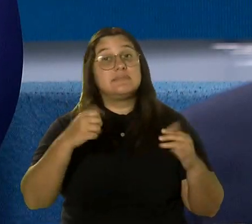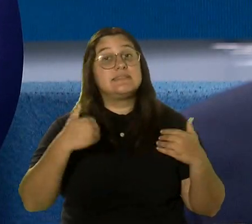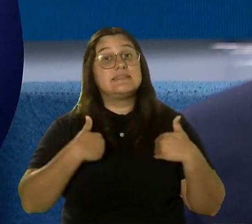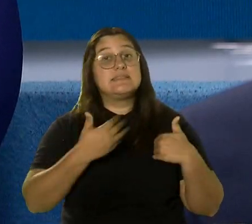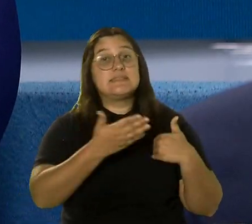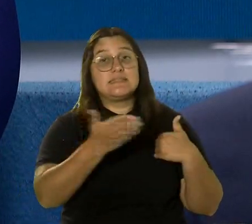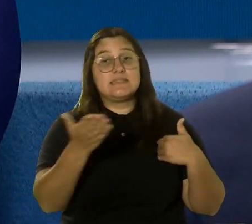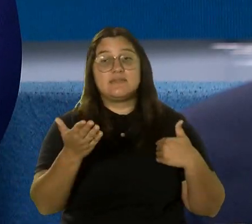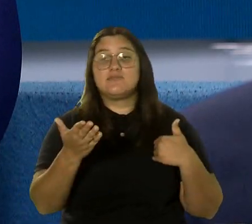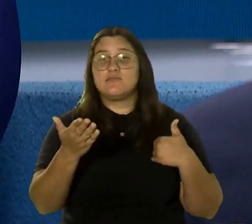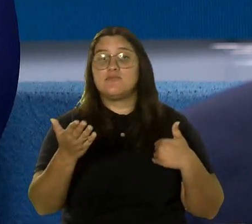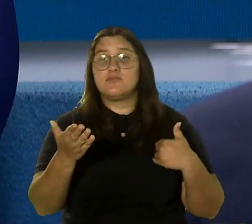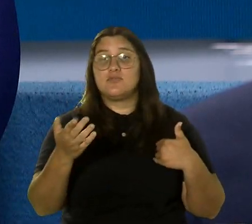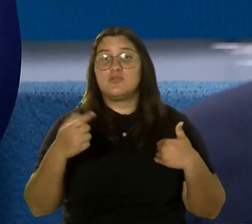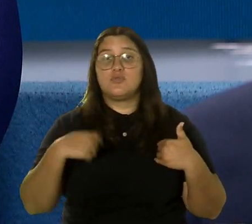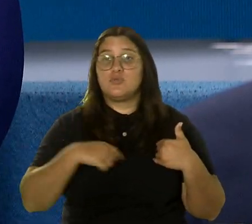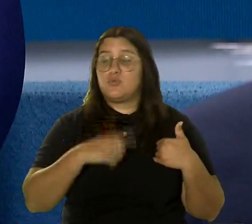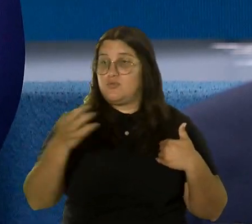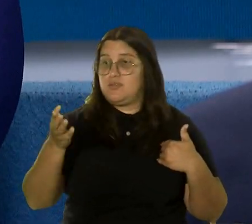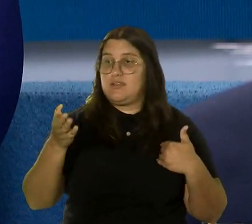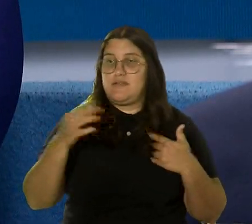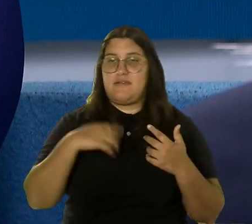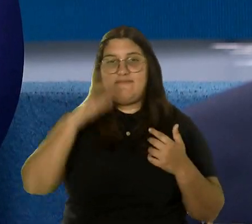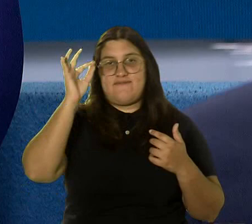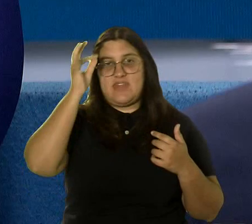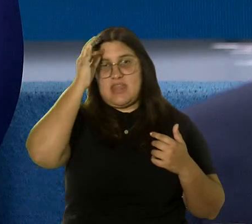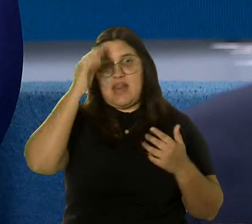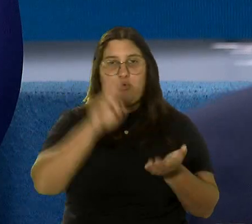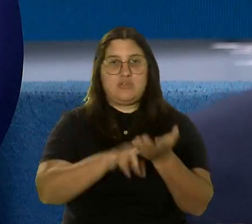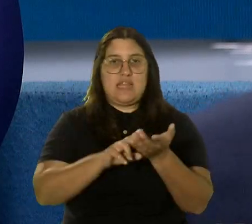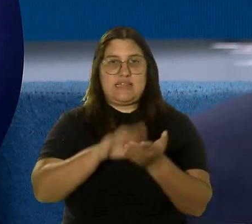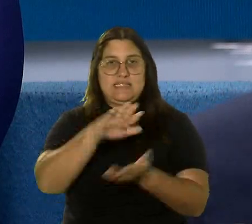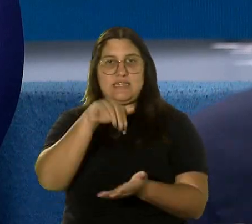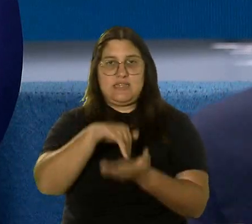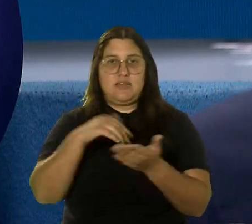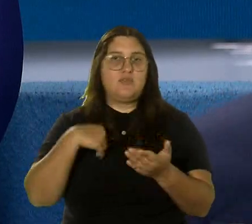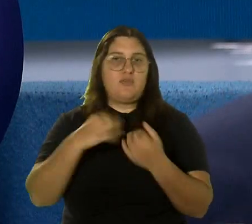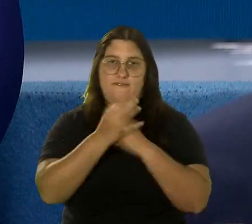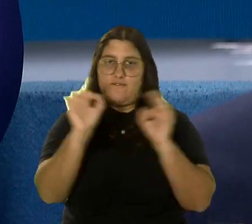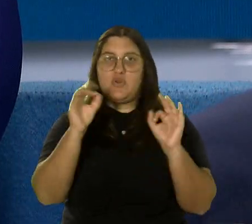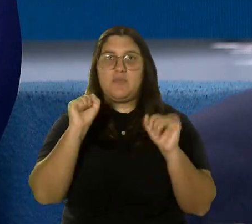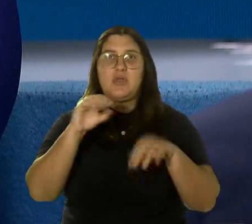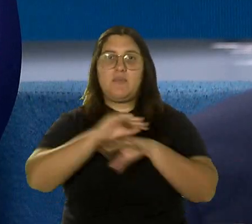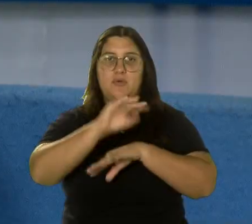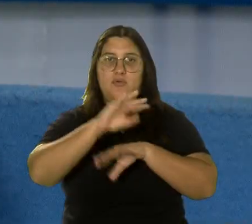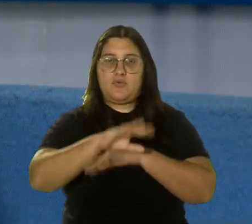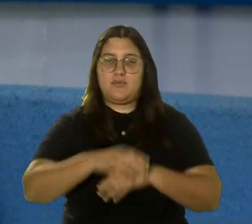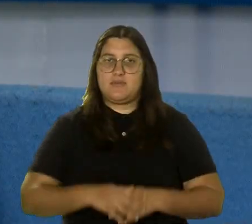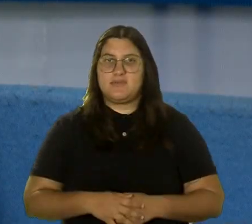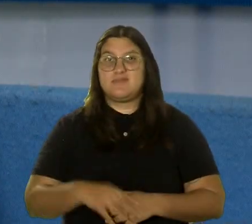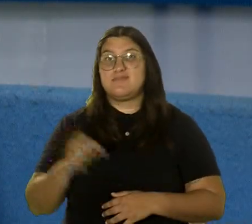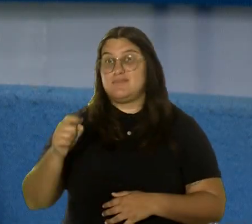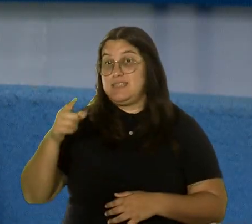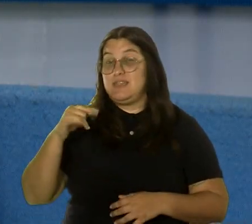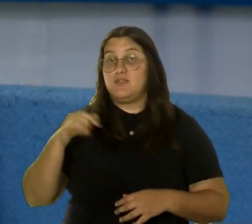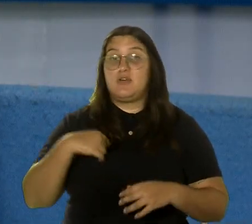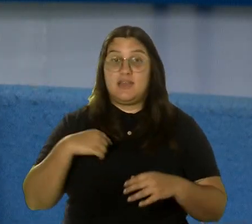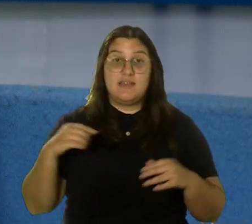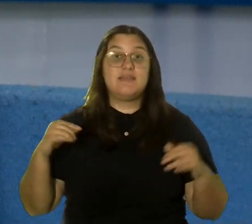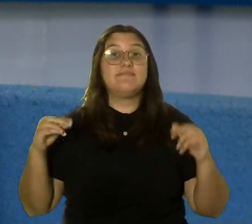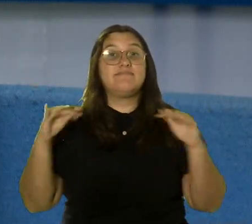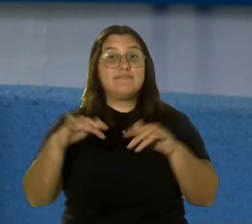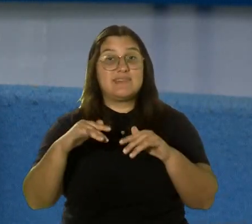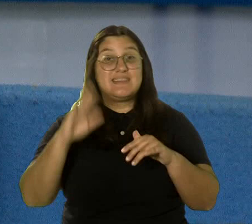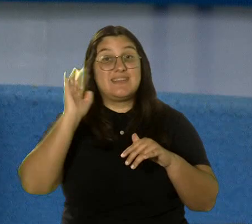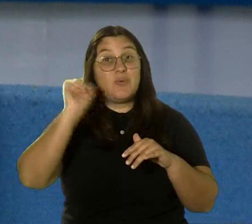herramientas y con mucho gusto en el Federal Contracting Center también le podemos entonces asistir libre de costo. Es una convención inclusiva. Vamos a tener